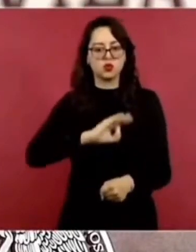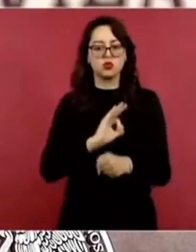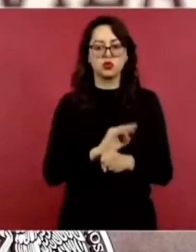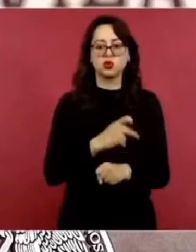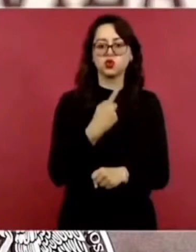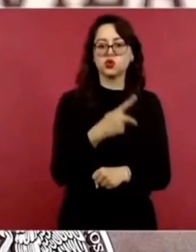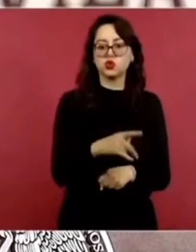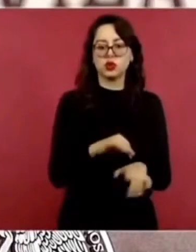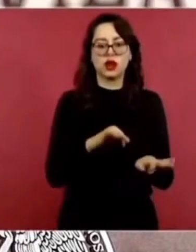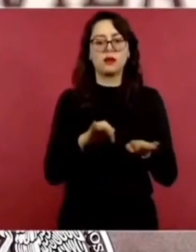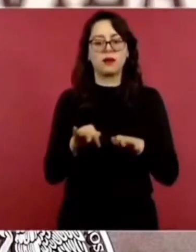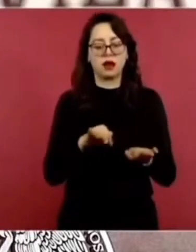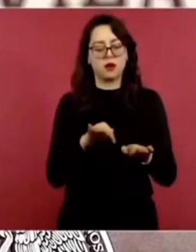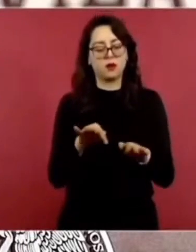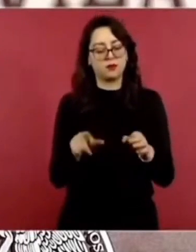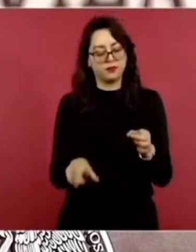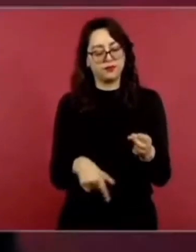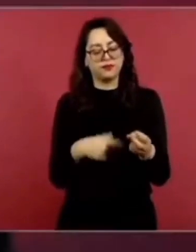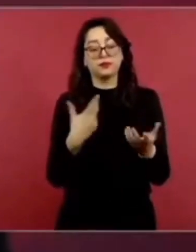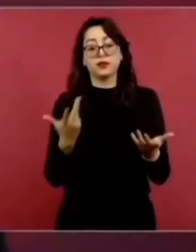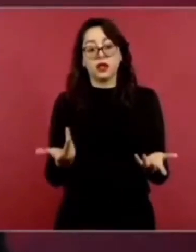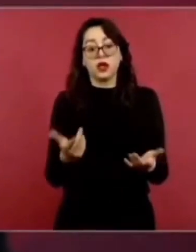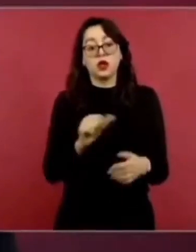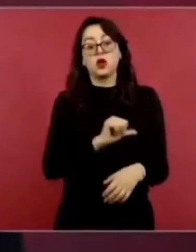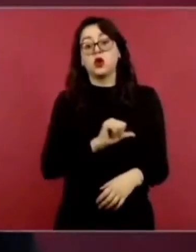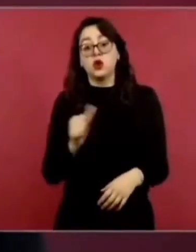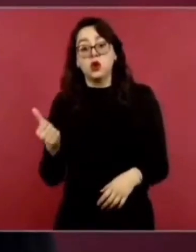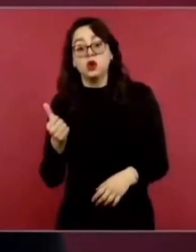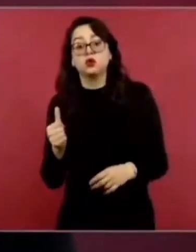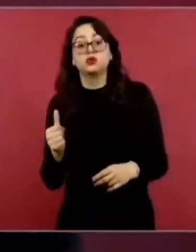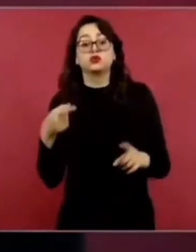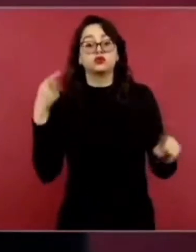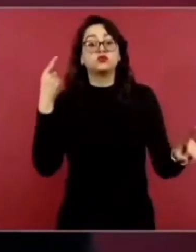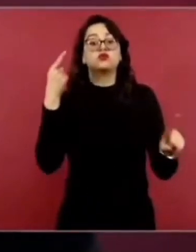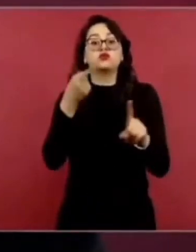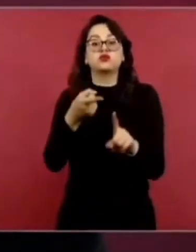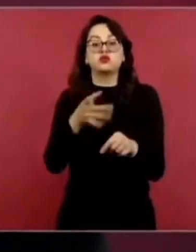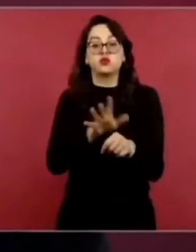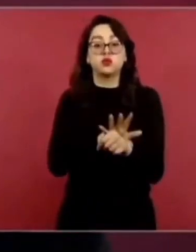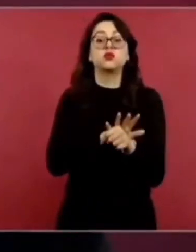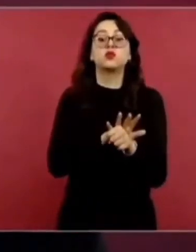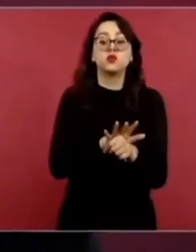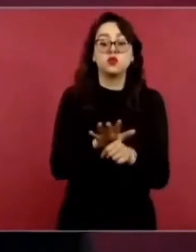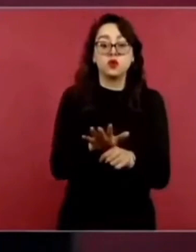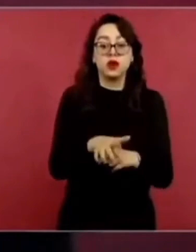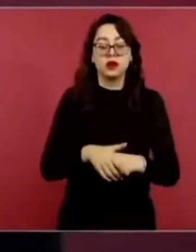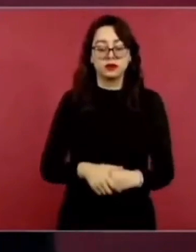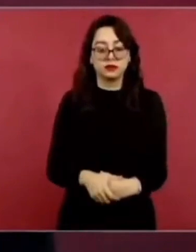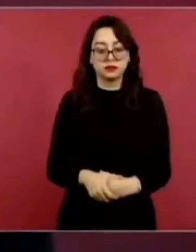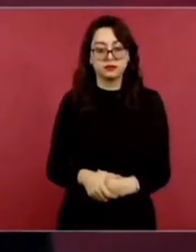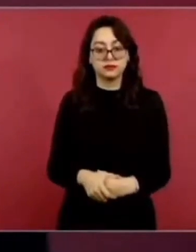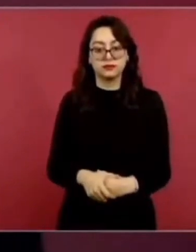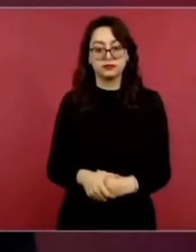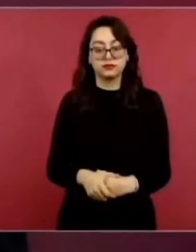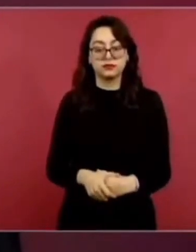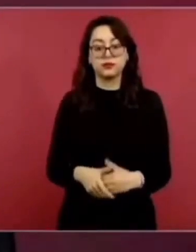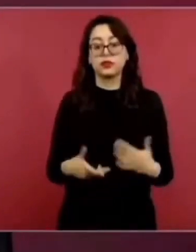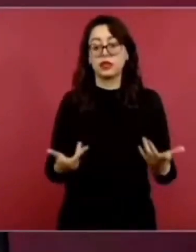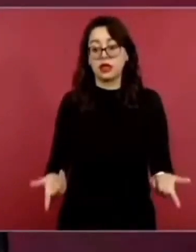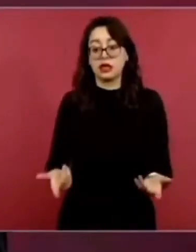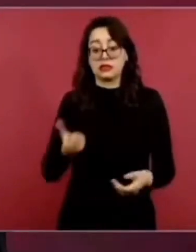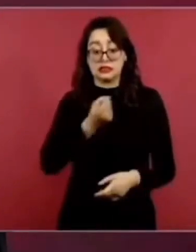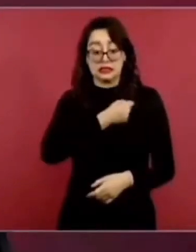segundo gran reto, orientar este sistema de salud a la prevención